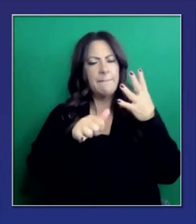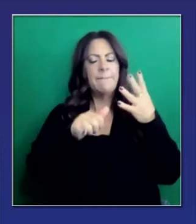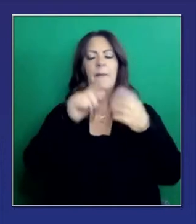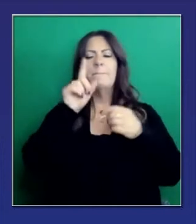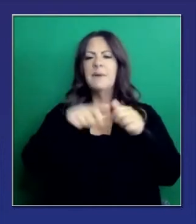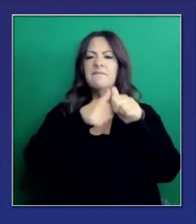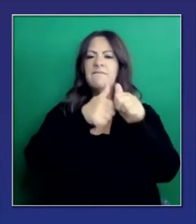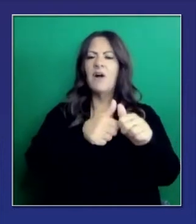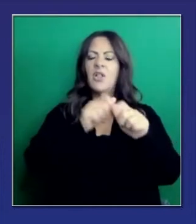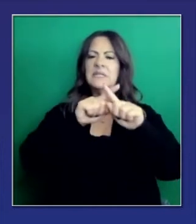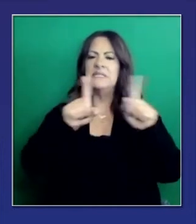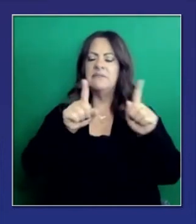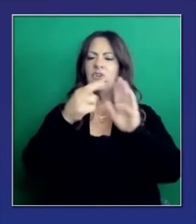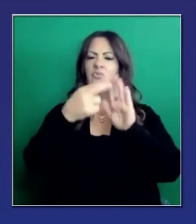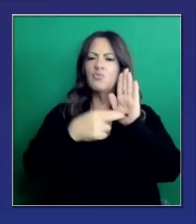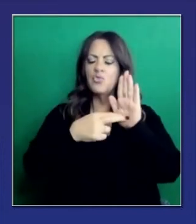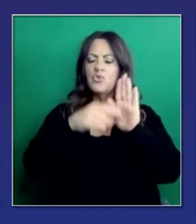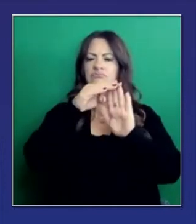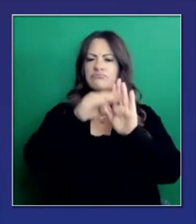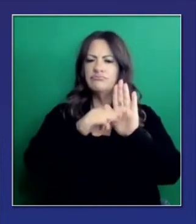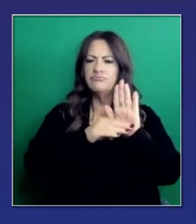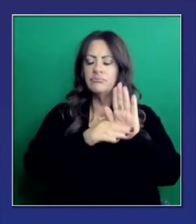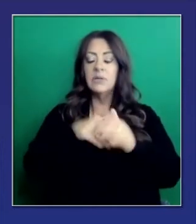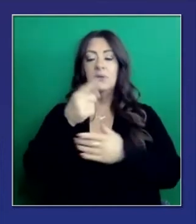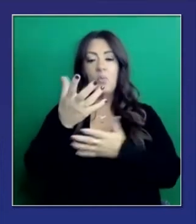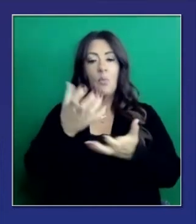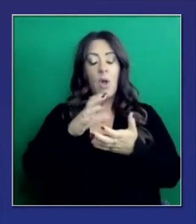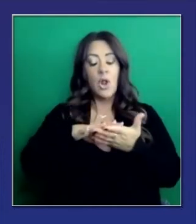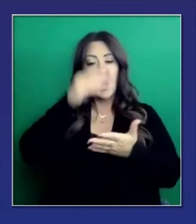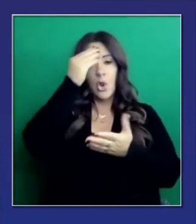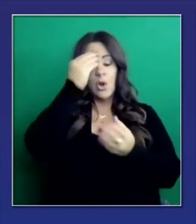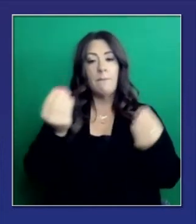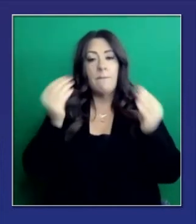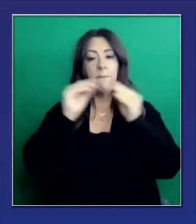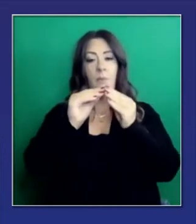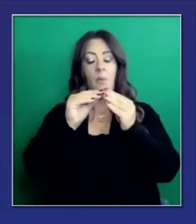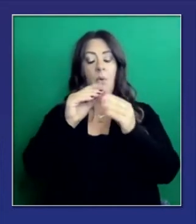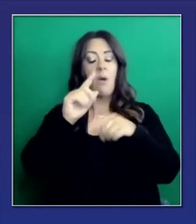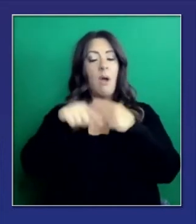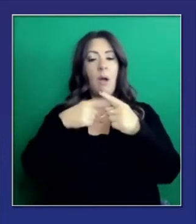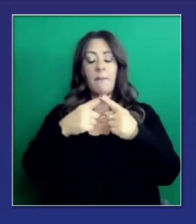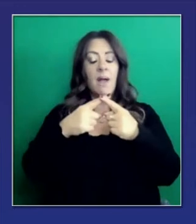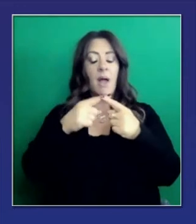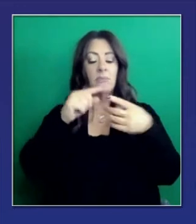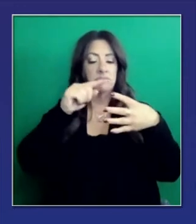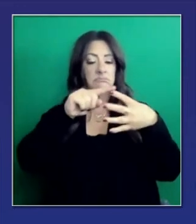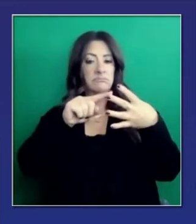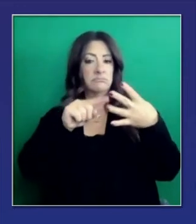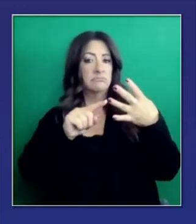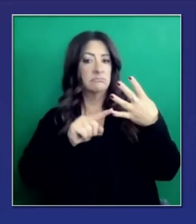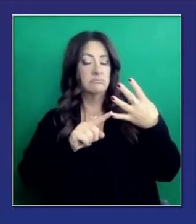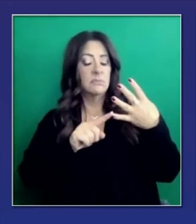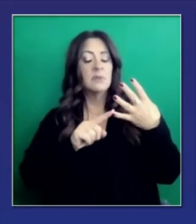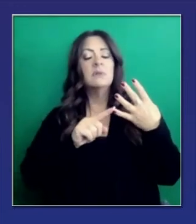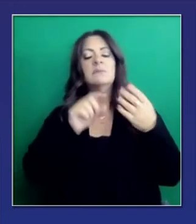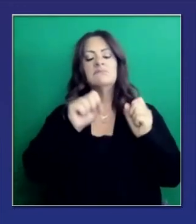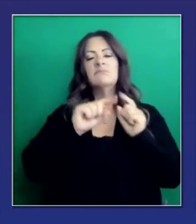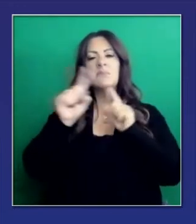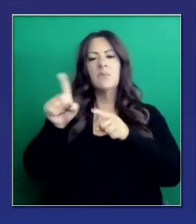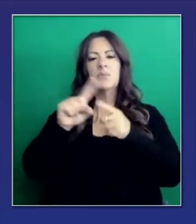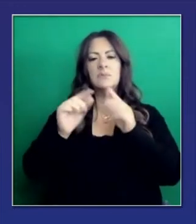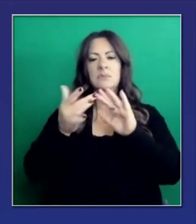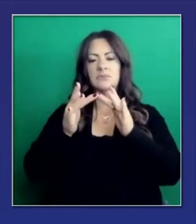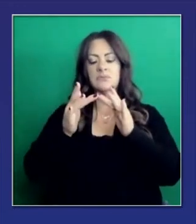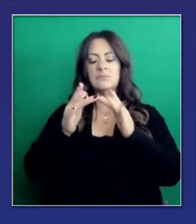recordaré que si quieren saber más acerca de los niveles, pueden comprender tal vez un poco mejor qué